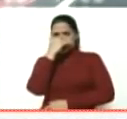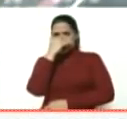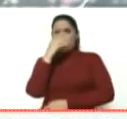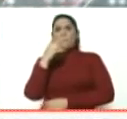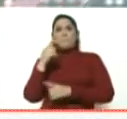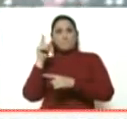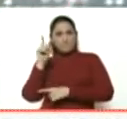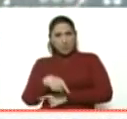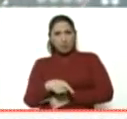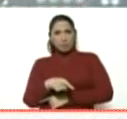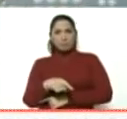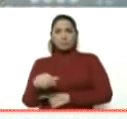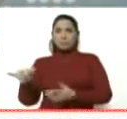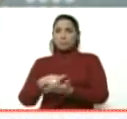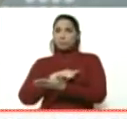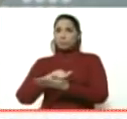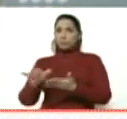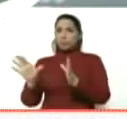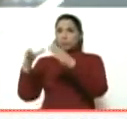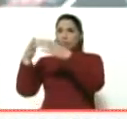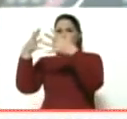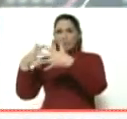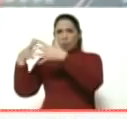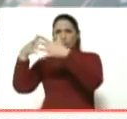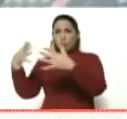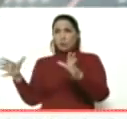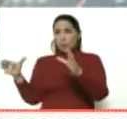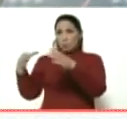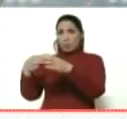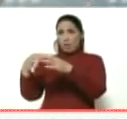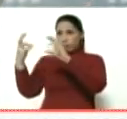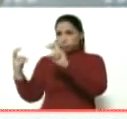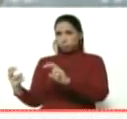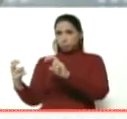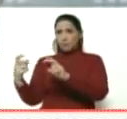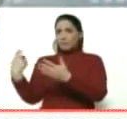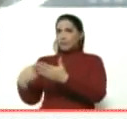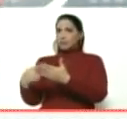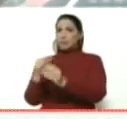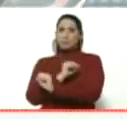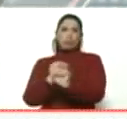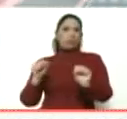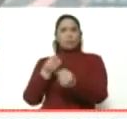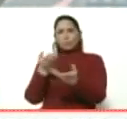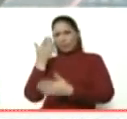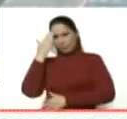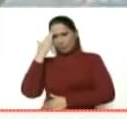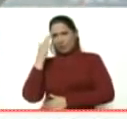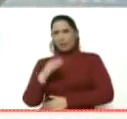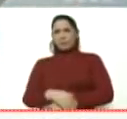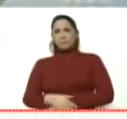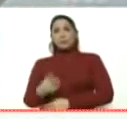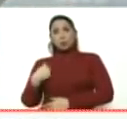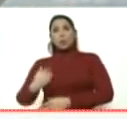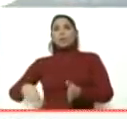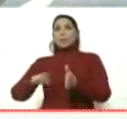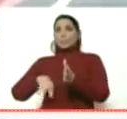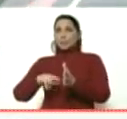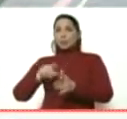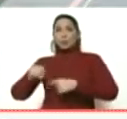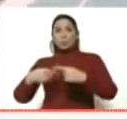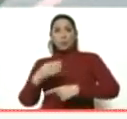por supuesto, bueno, incluso en Miami se reunieron financiistas, que es imposible, ustedes lo saben bien. Y luego, insisto, después que